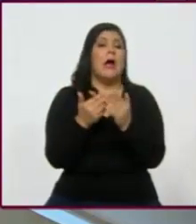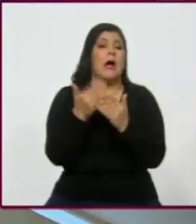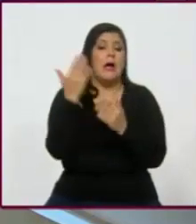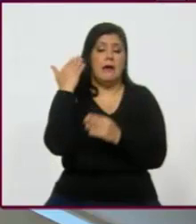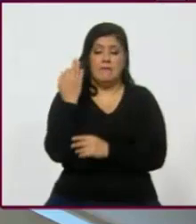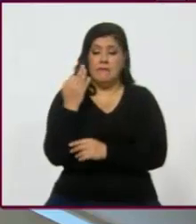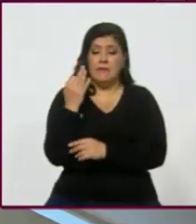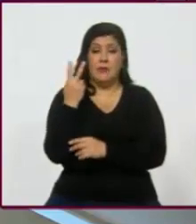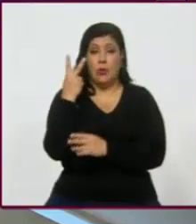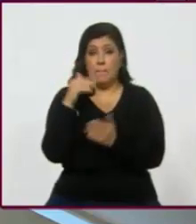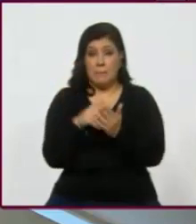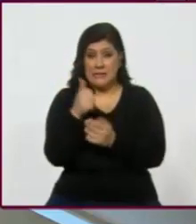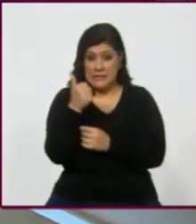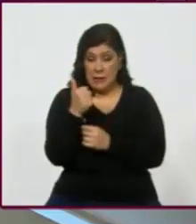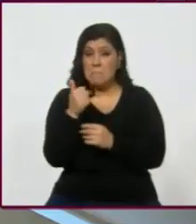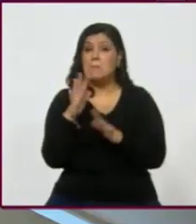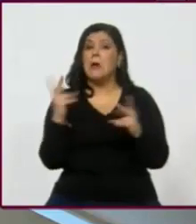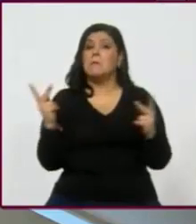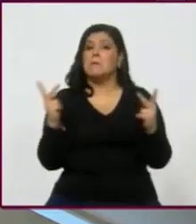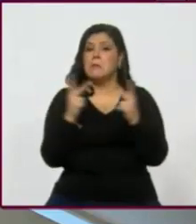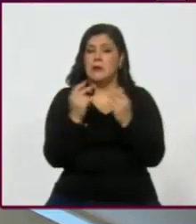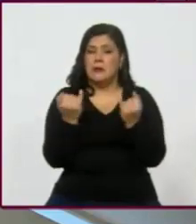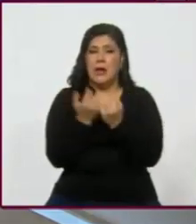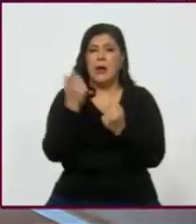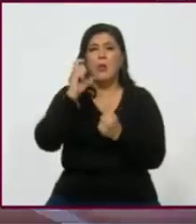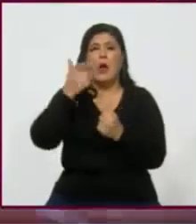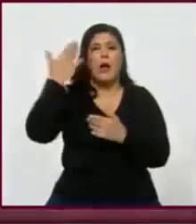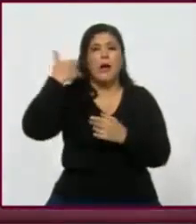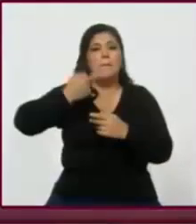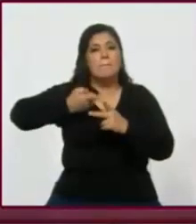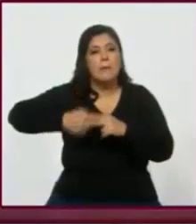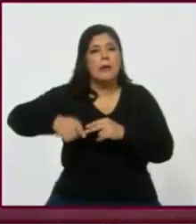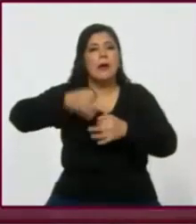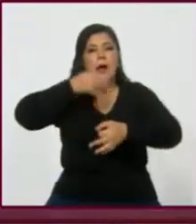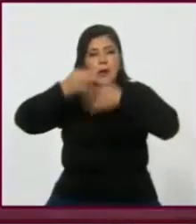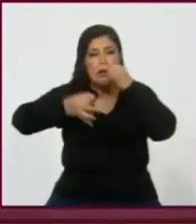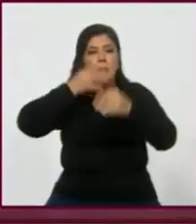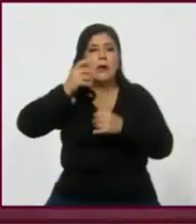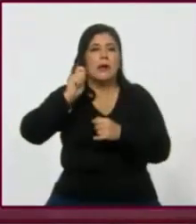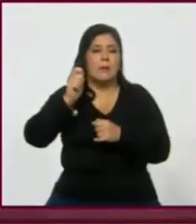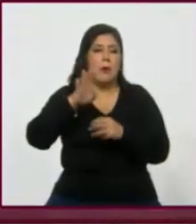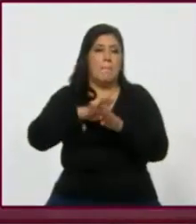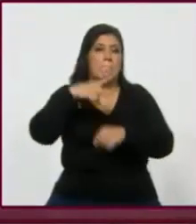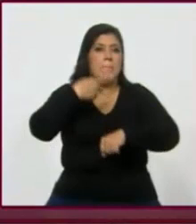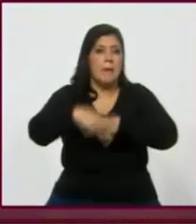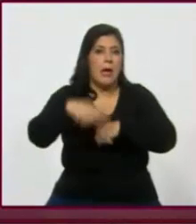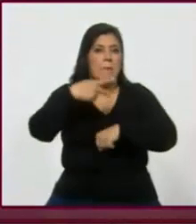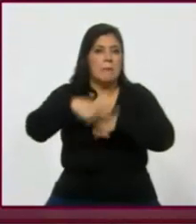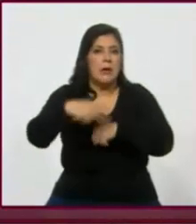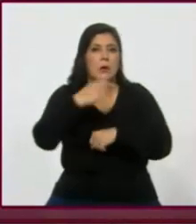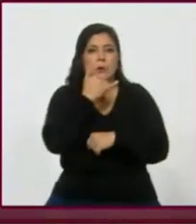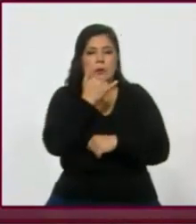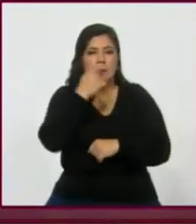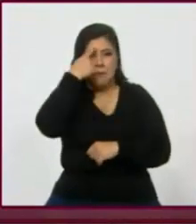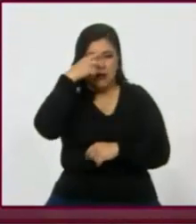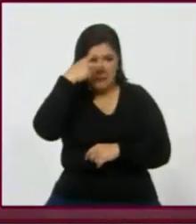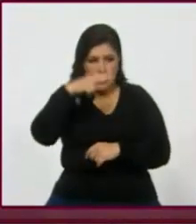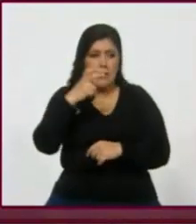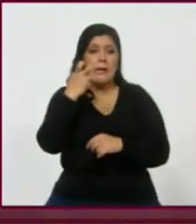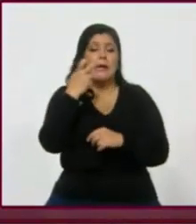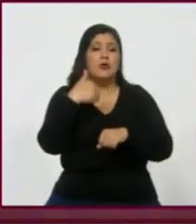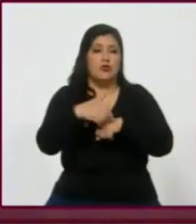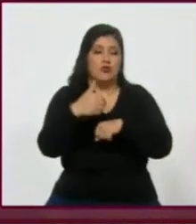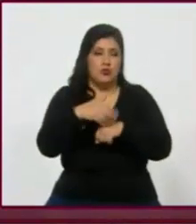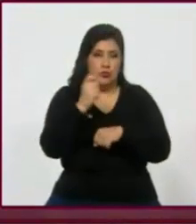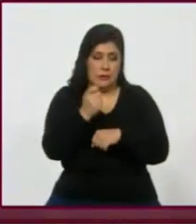2006, antes de que empezara la campaña, es un peligro para México. Claro. Digamos, con esos números llegó. Entonces, cuando